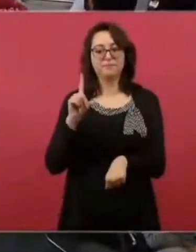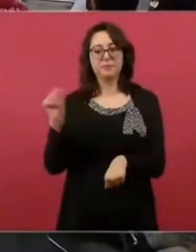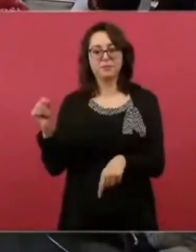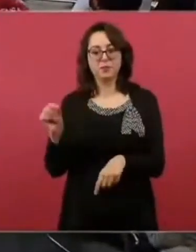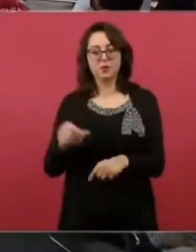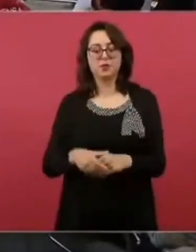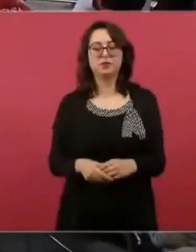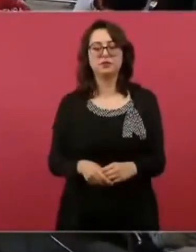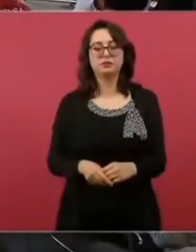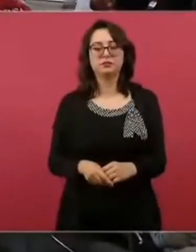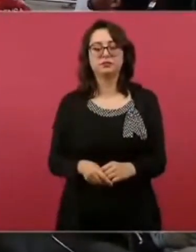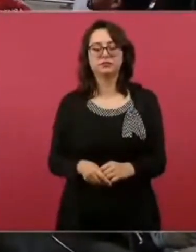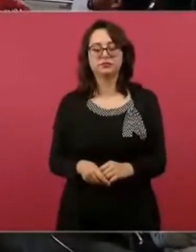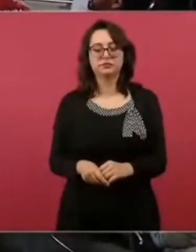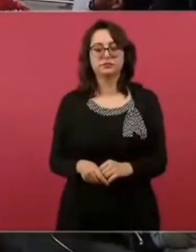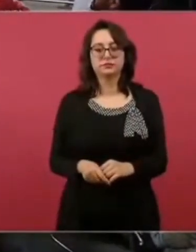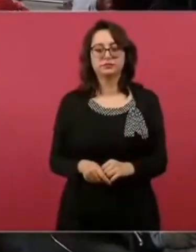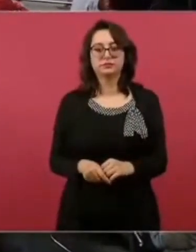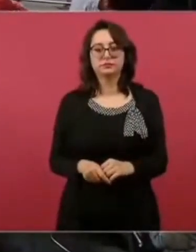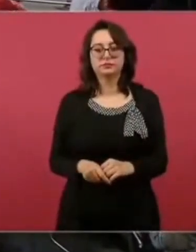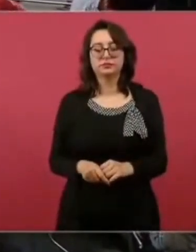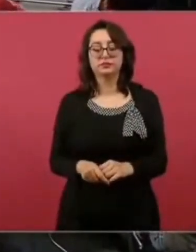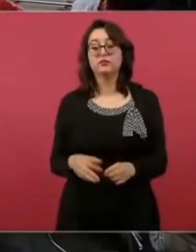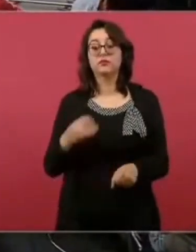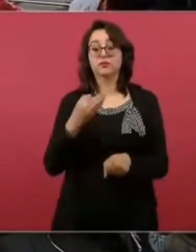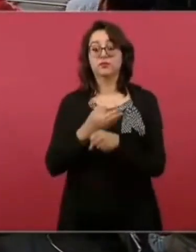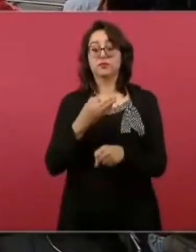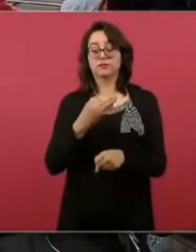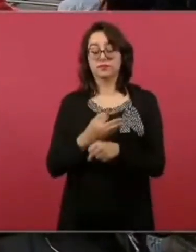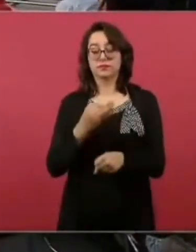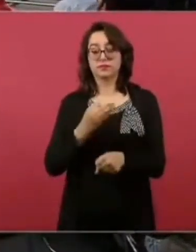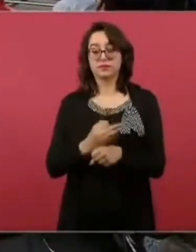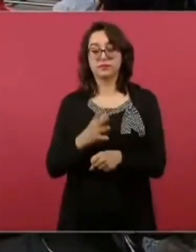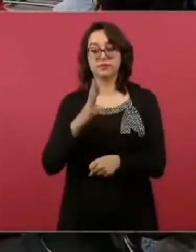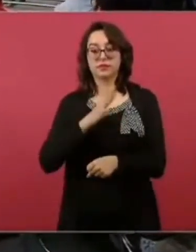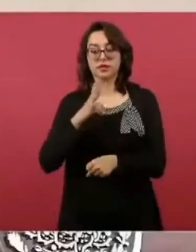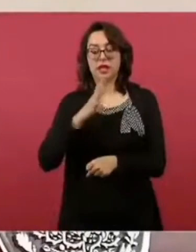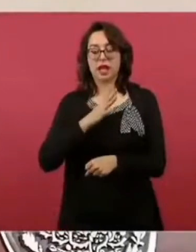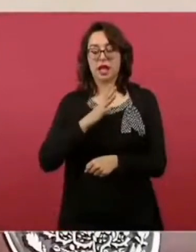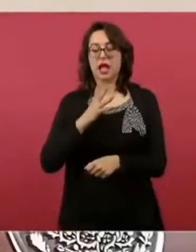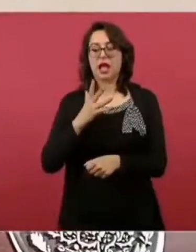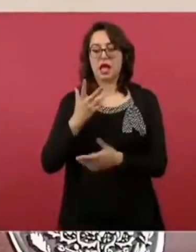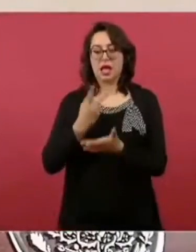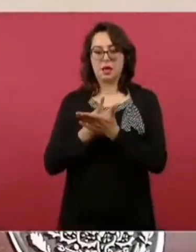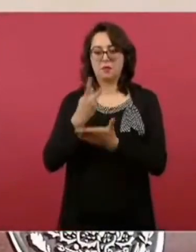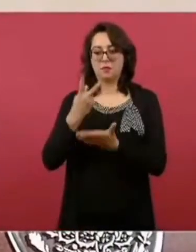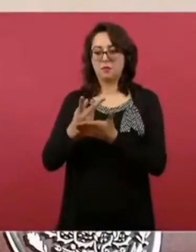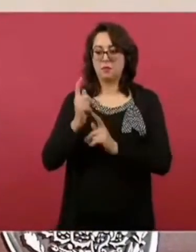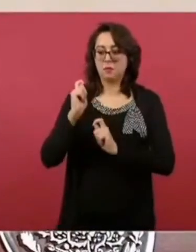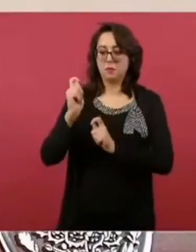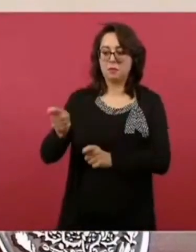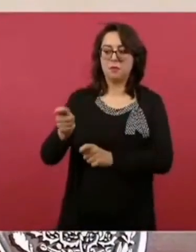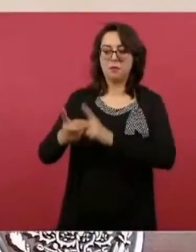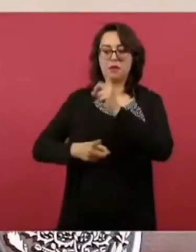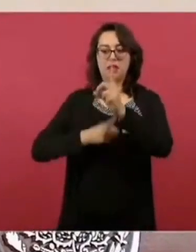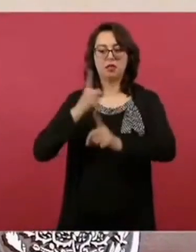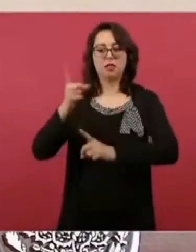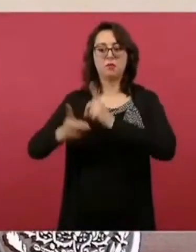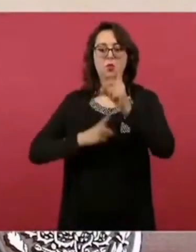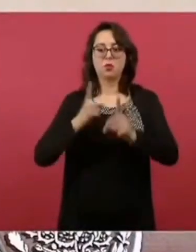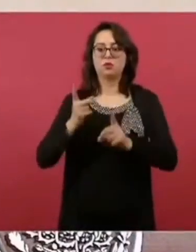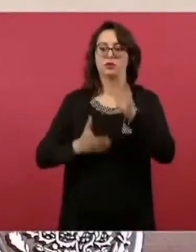¿Saben que vamos a abanderar a los deportistas que van a los panamericanos?